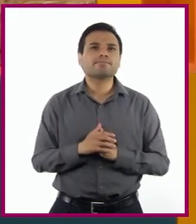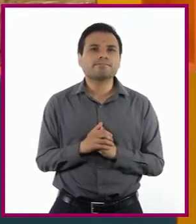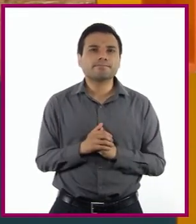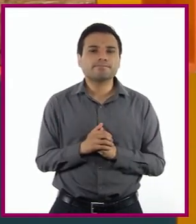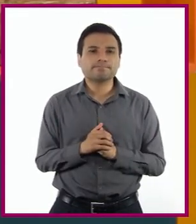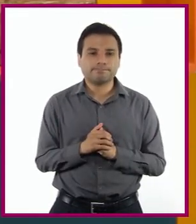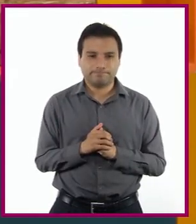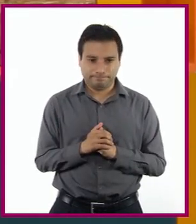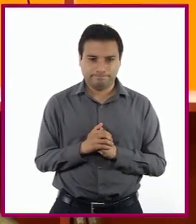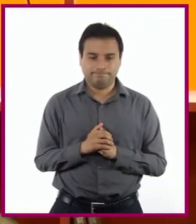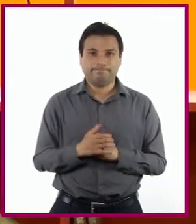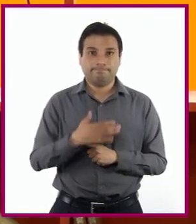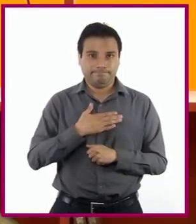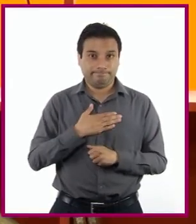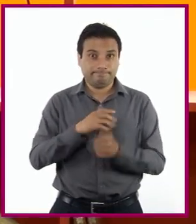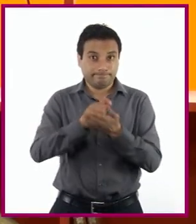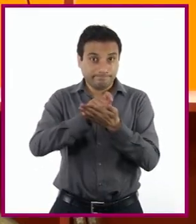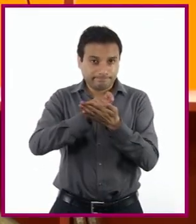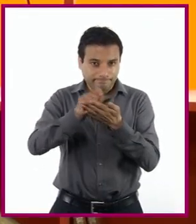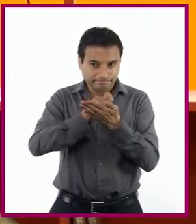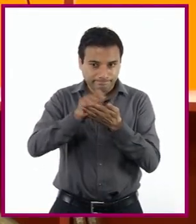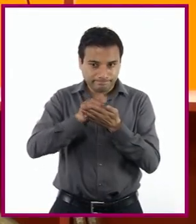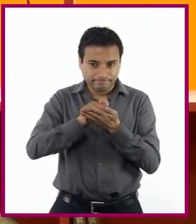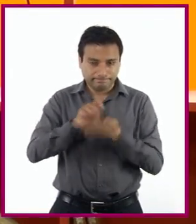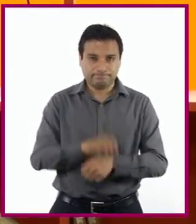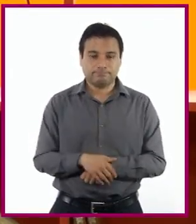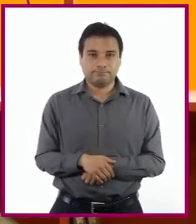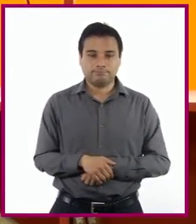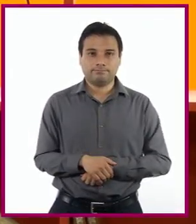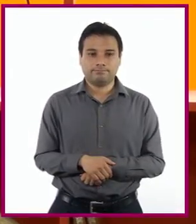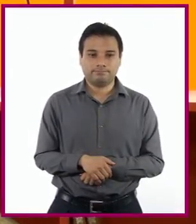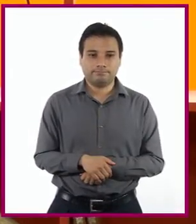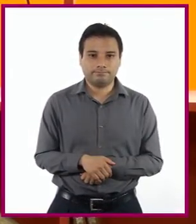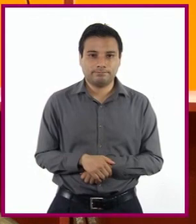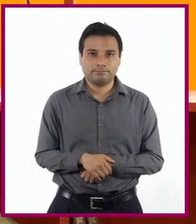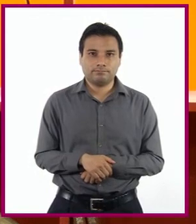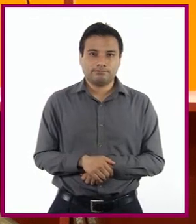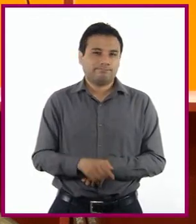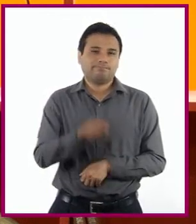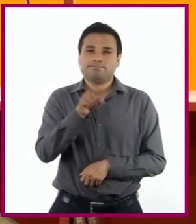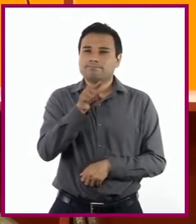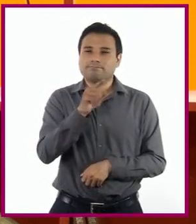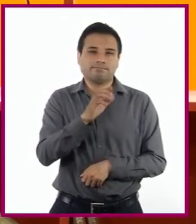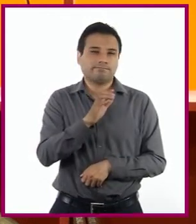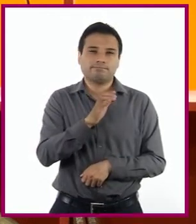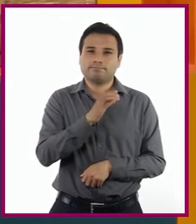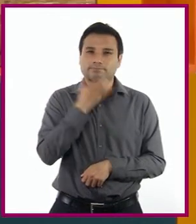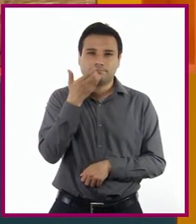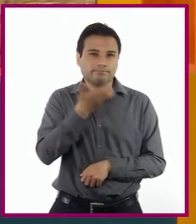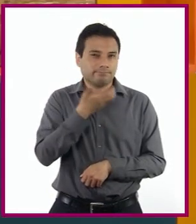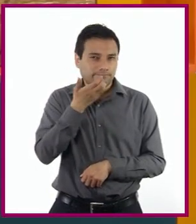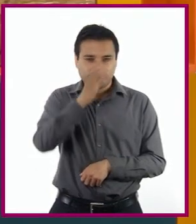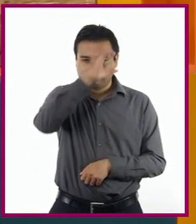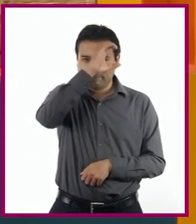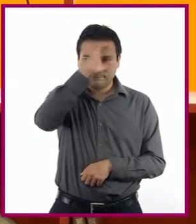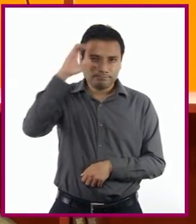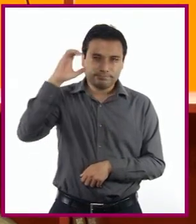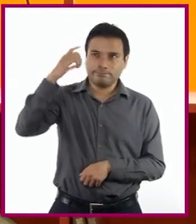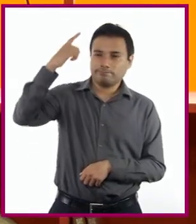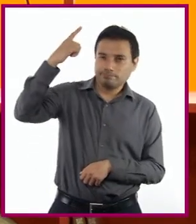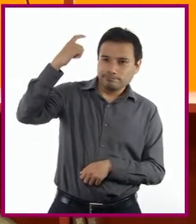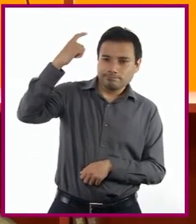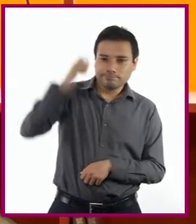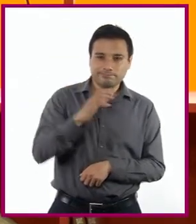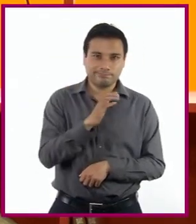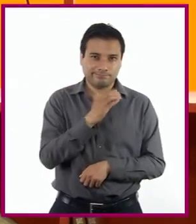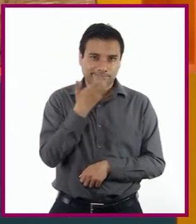realizar nuestros diseños. Seguramente se han tomado muchas fotos con su celular o el de sus